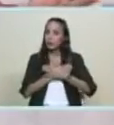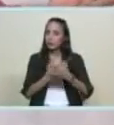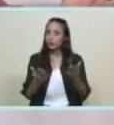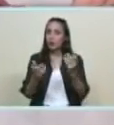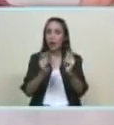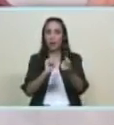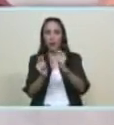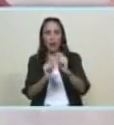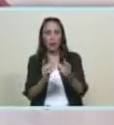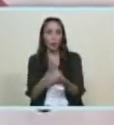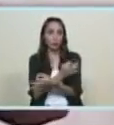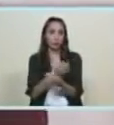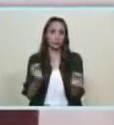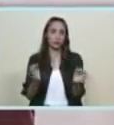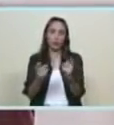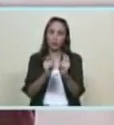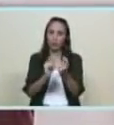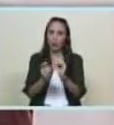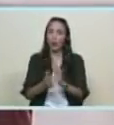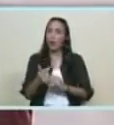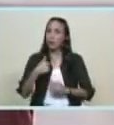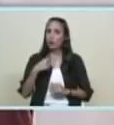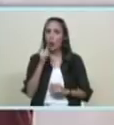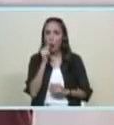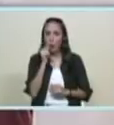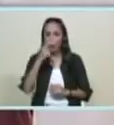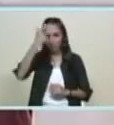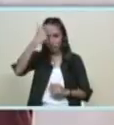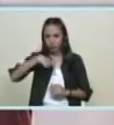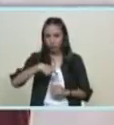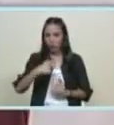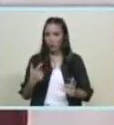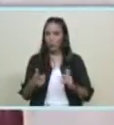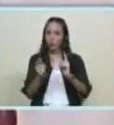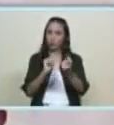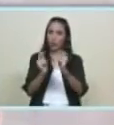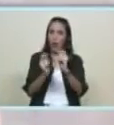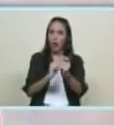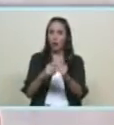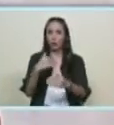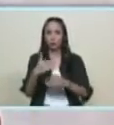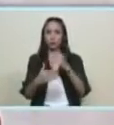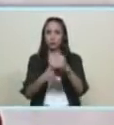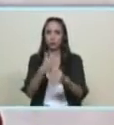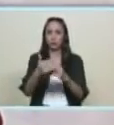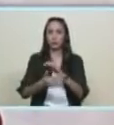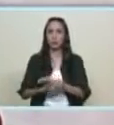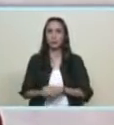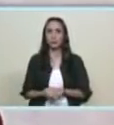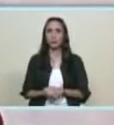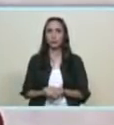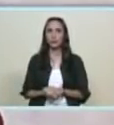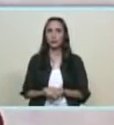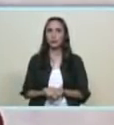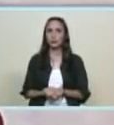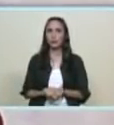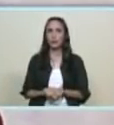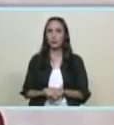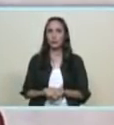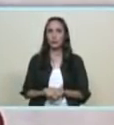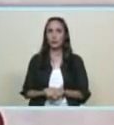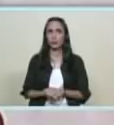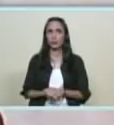siempre siempre porque soy un hombre de diálogo soy un hombre que creo en la palabra en el pensamiento